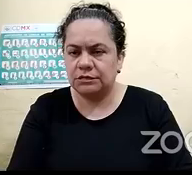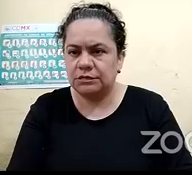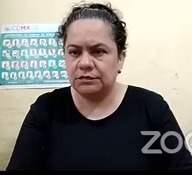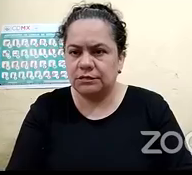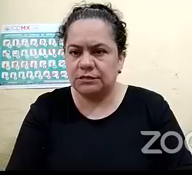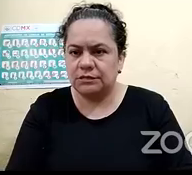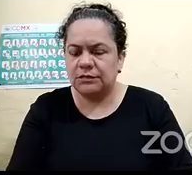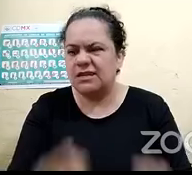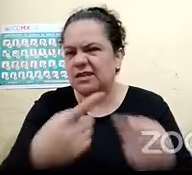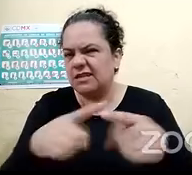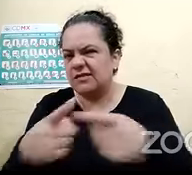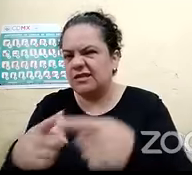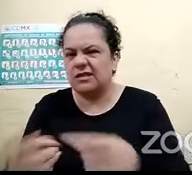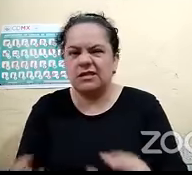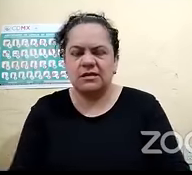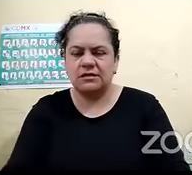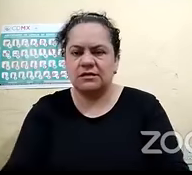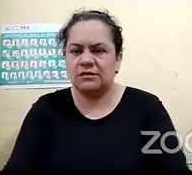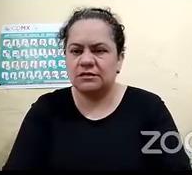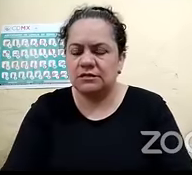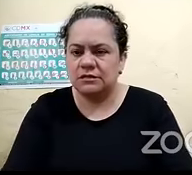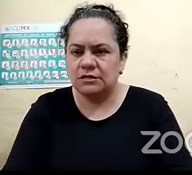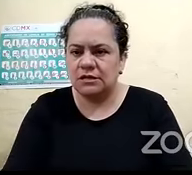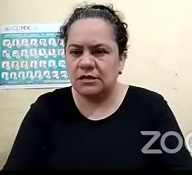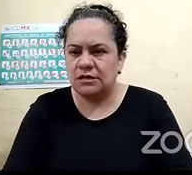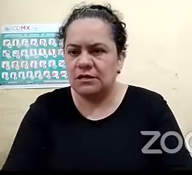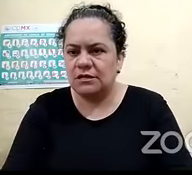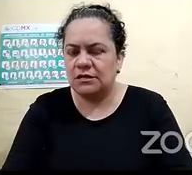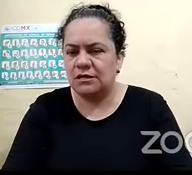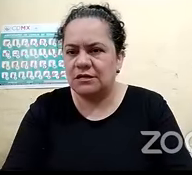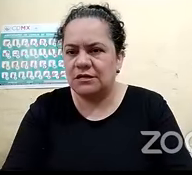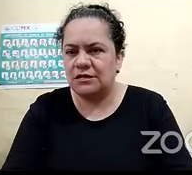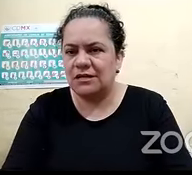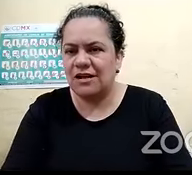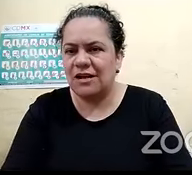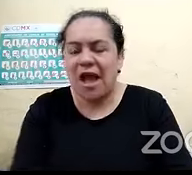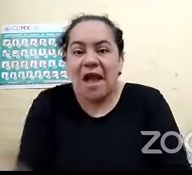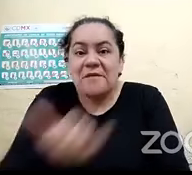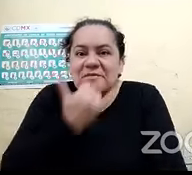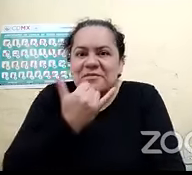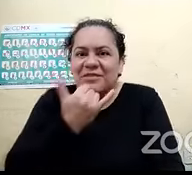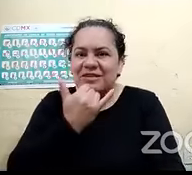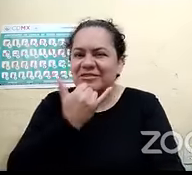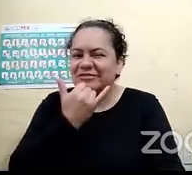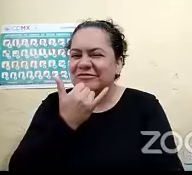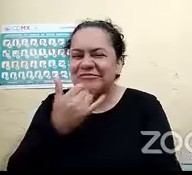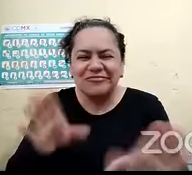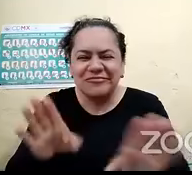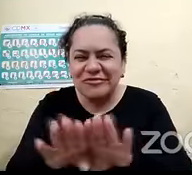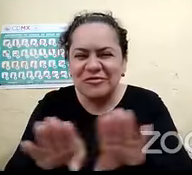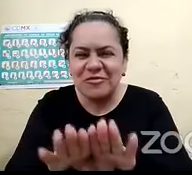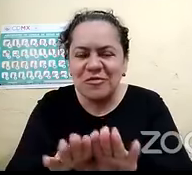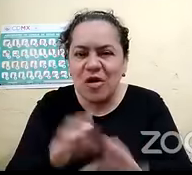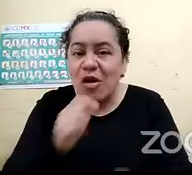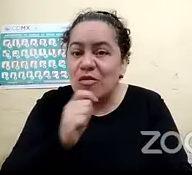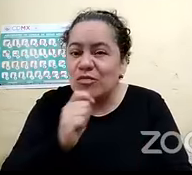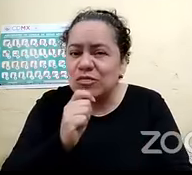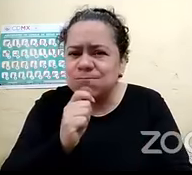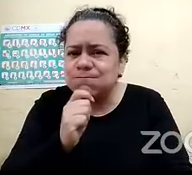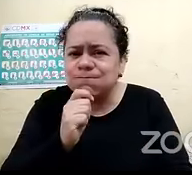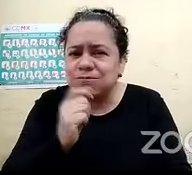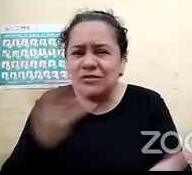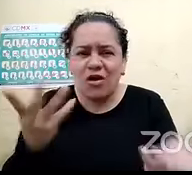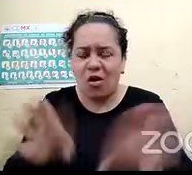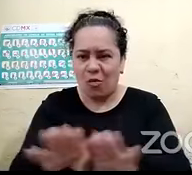¿qué opinas sobre ese tema? ay perdón me perdí poquito este algo escuché de un silbato pero no entiendo ajá no mira